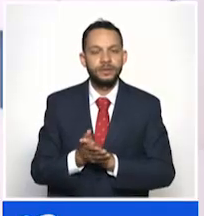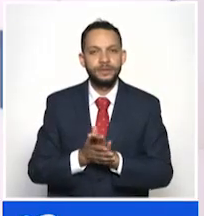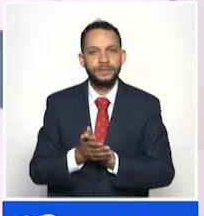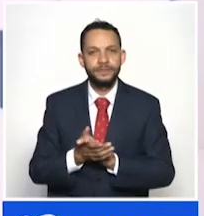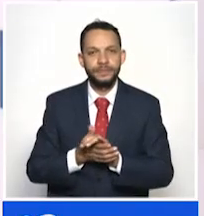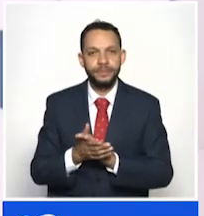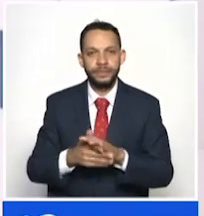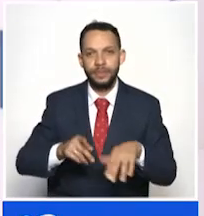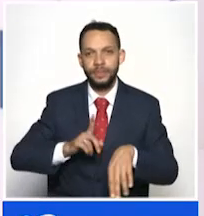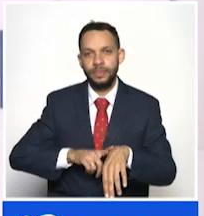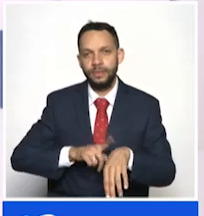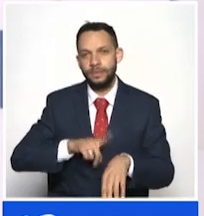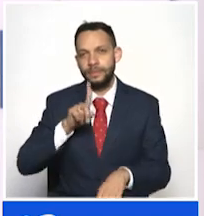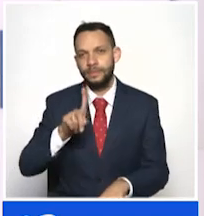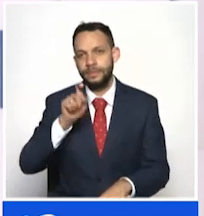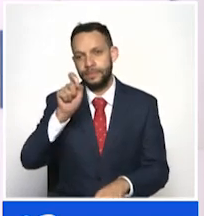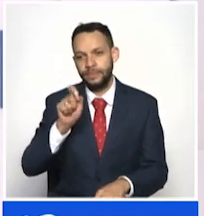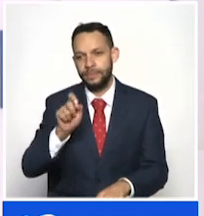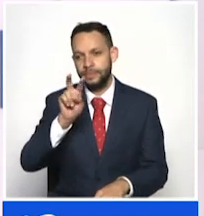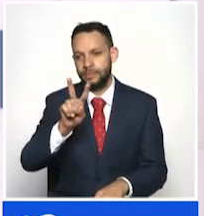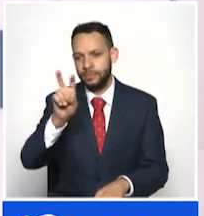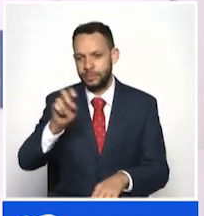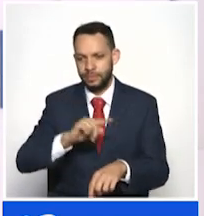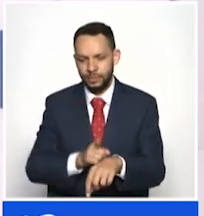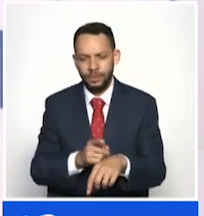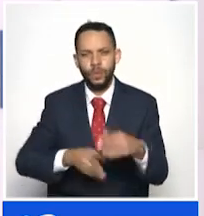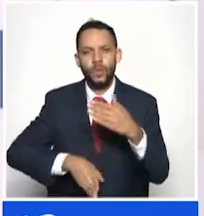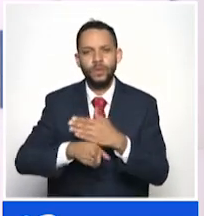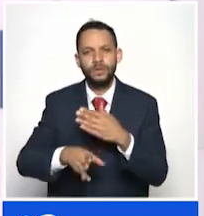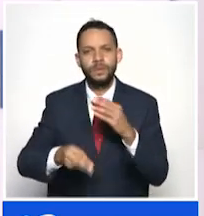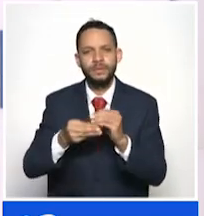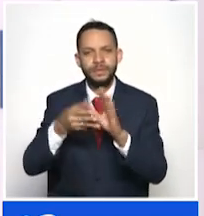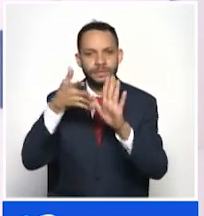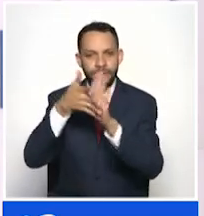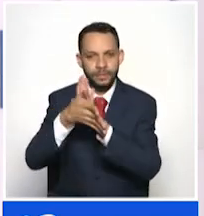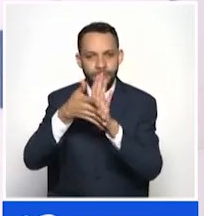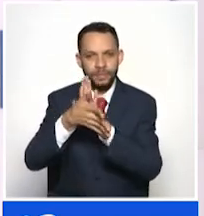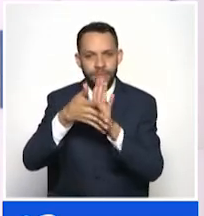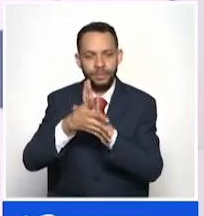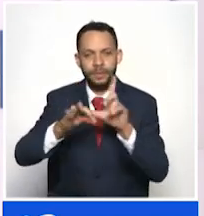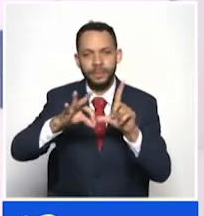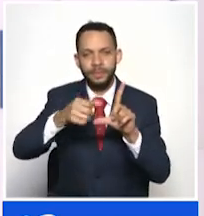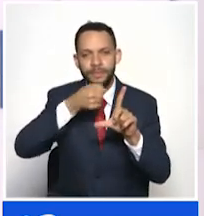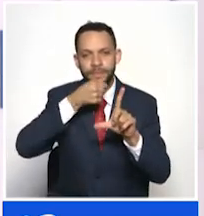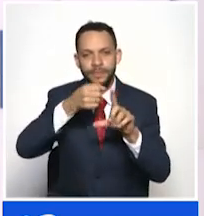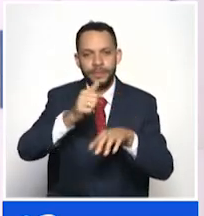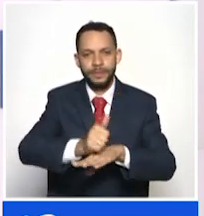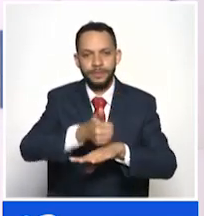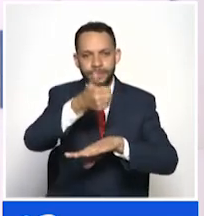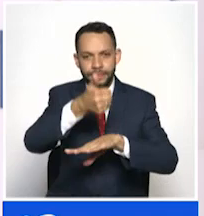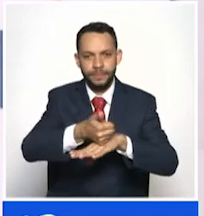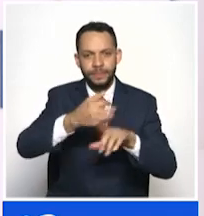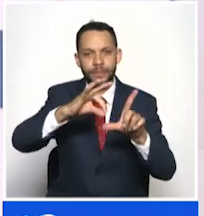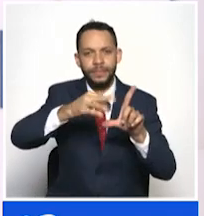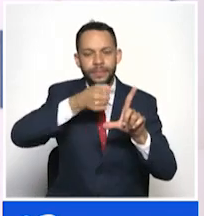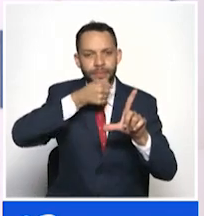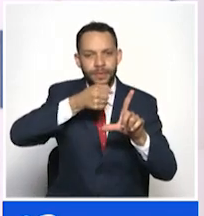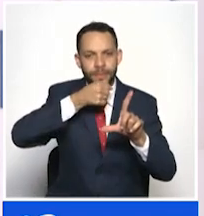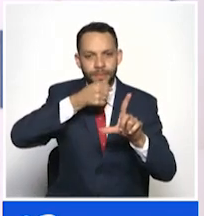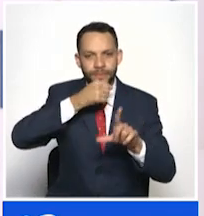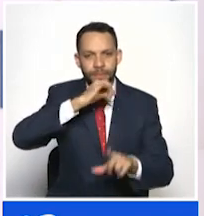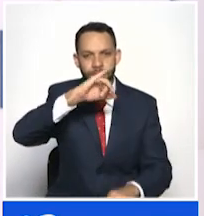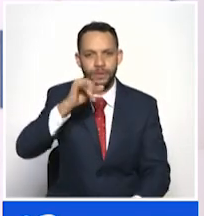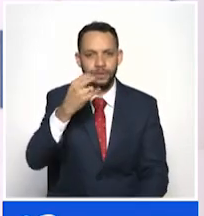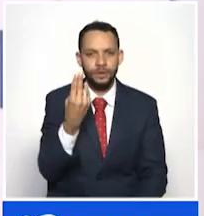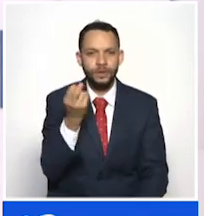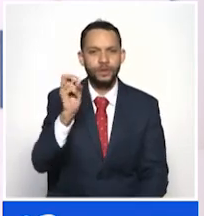Es la una de la tarde con 27 minutos continuamos con más información. Nuestro director del Sistema Informativo de Telecafé Noticias está